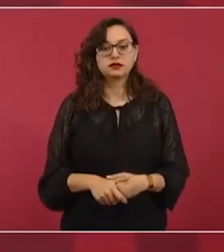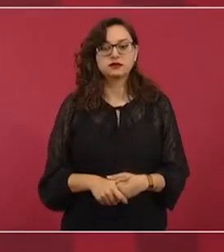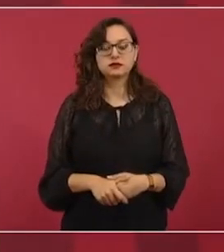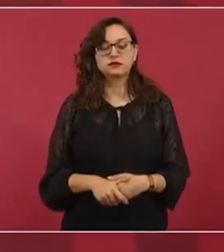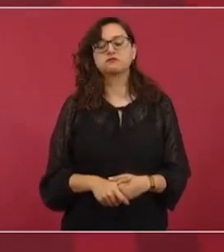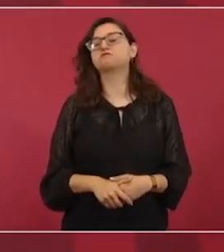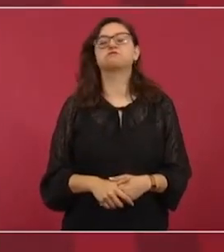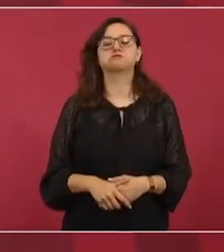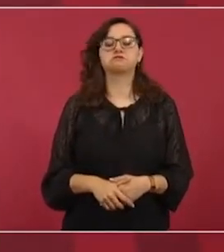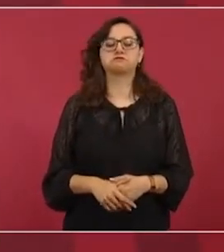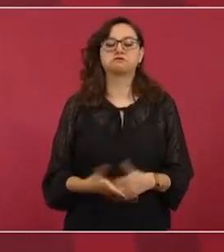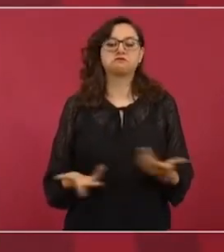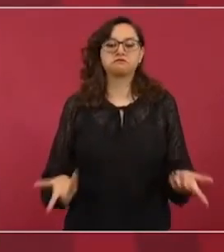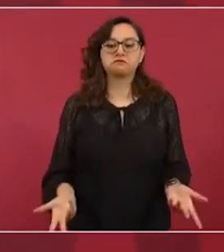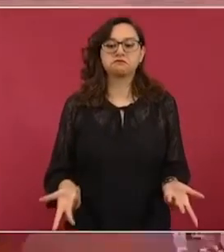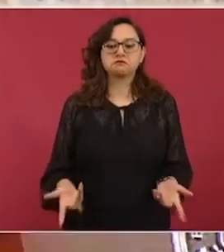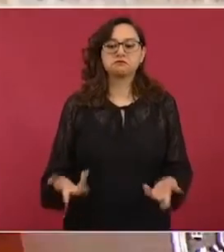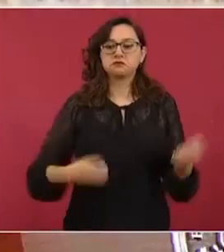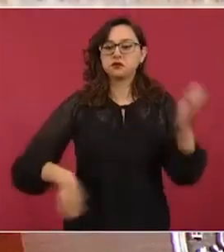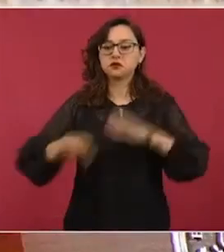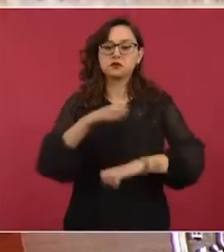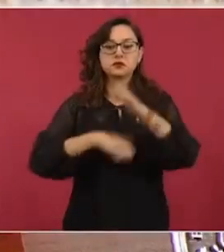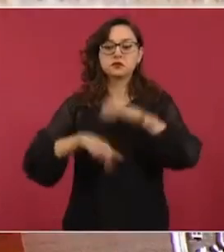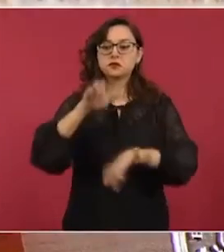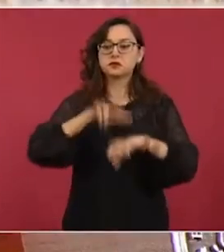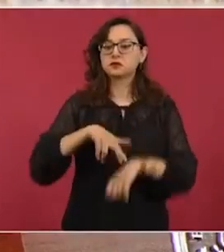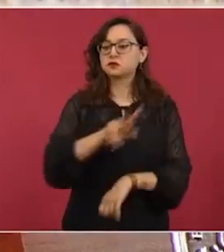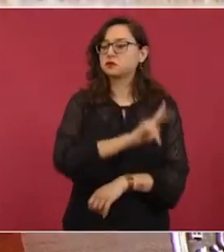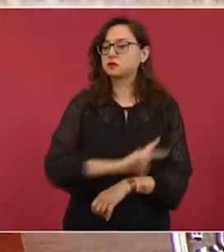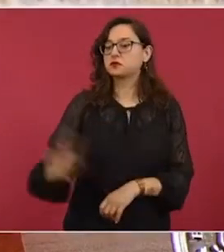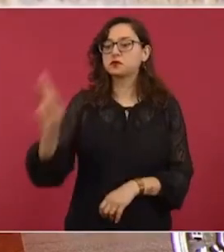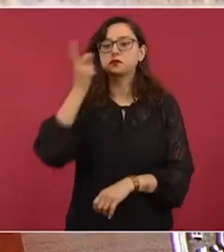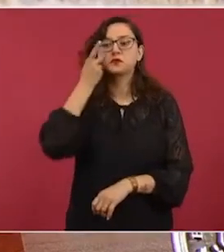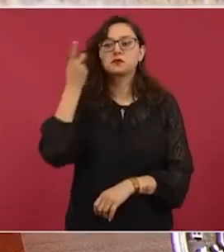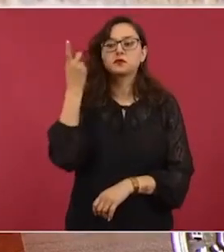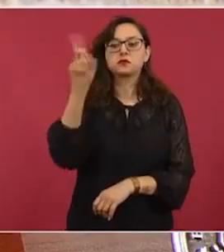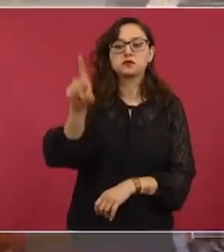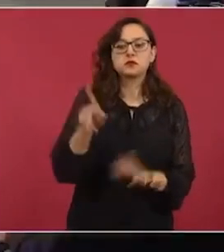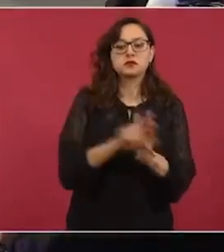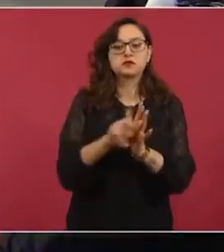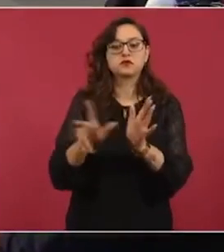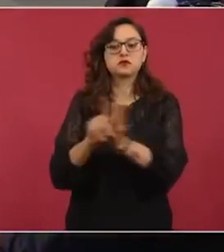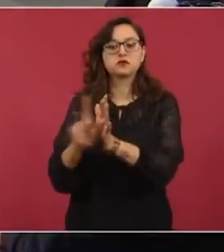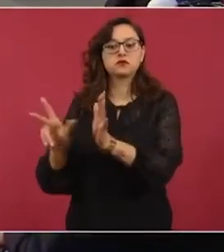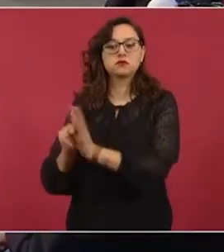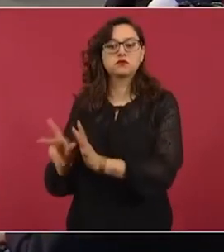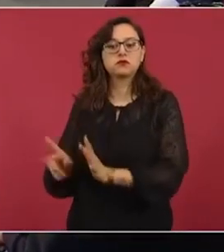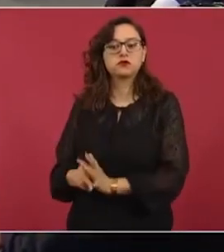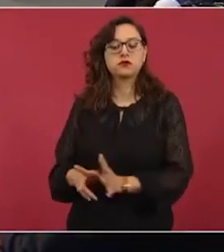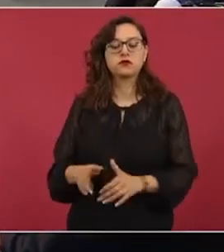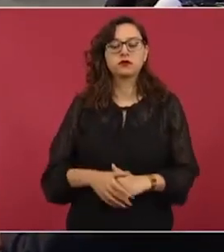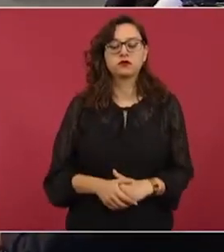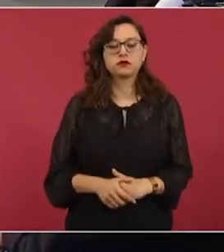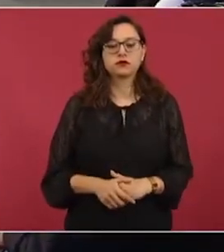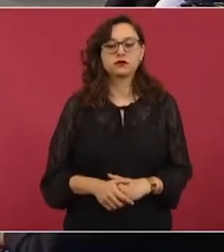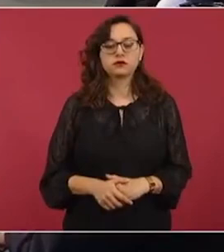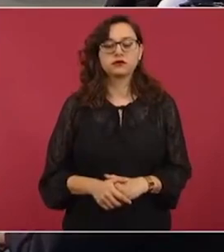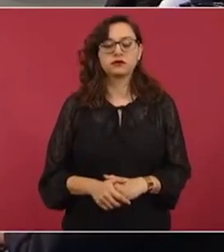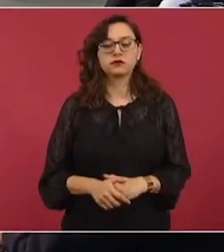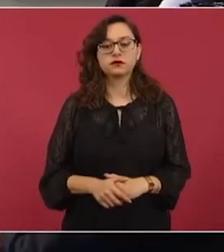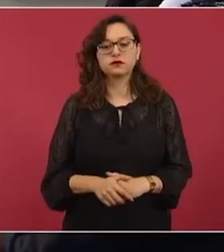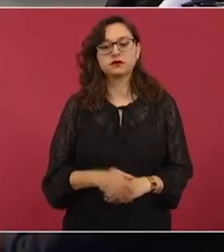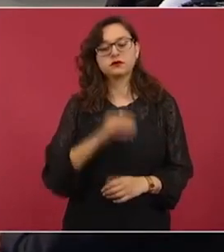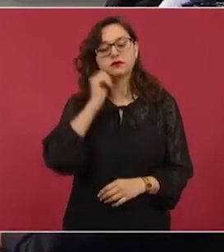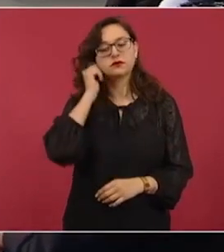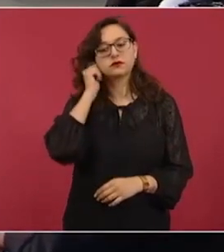pues, puros empresarios, accionistas